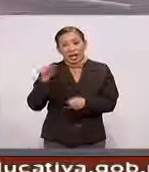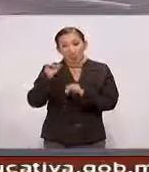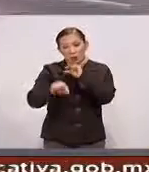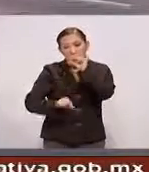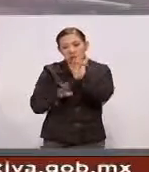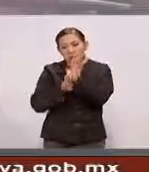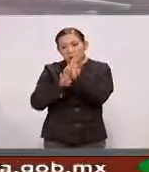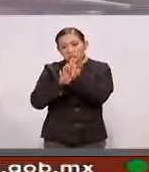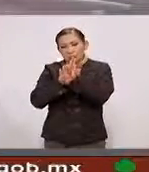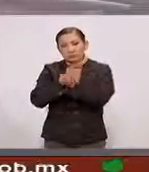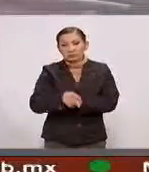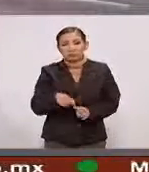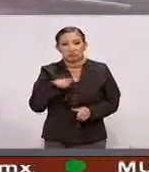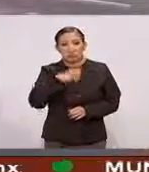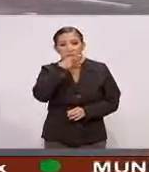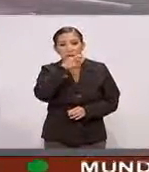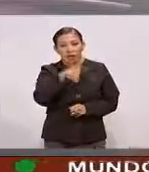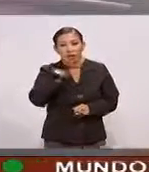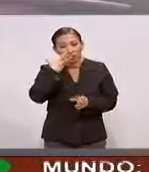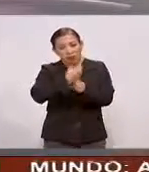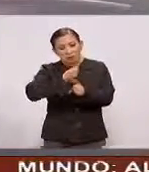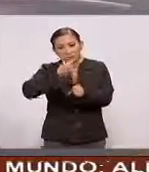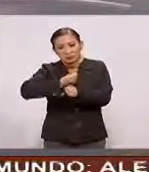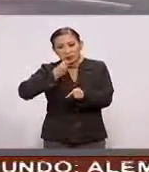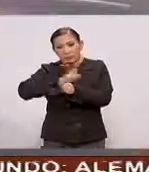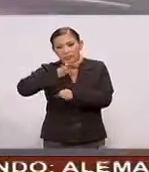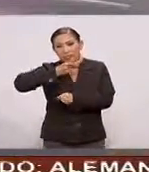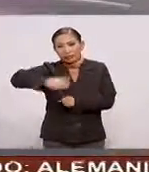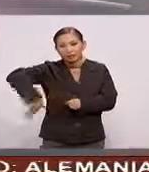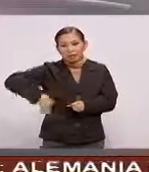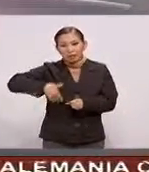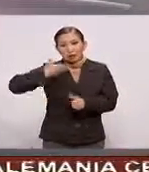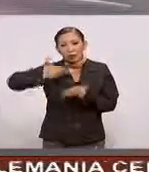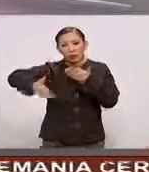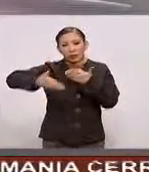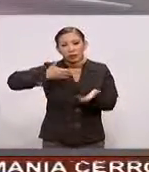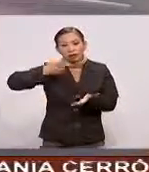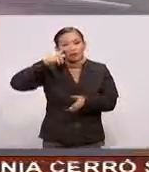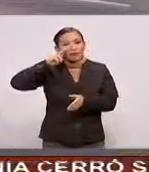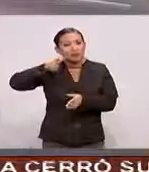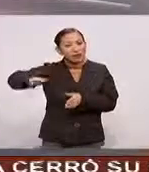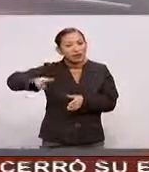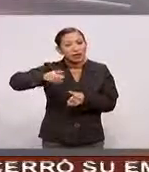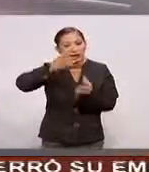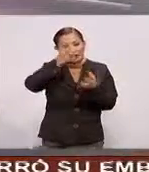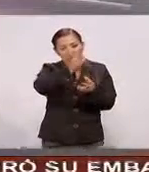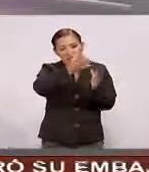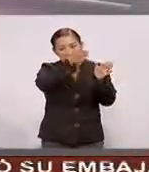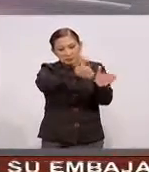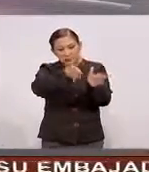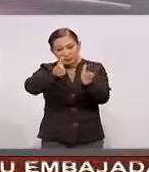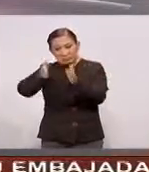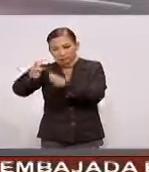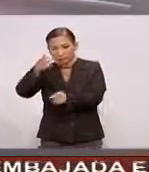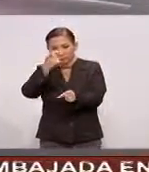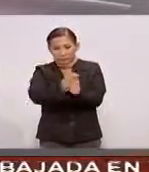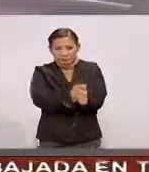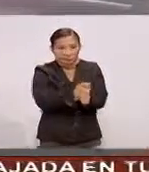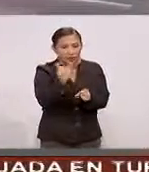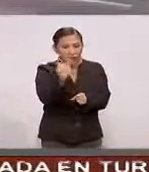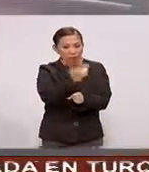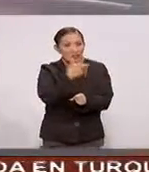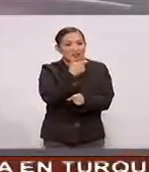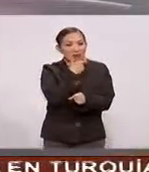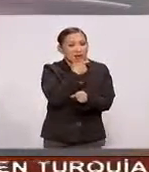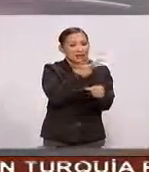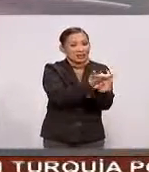recuperación Yo diría que es una adecuación Como comentábamos A los nuevos tiempos Habría que analizarlo En tres etapas La primera fue Cuando los